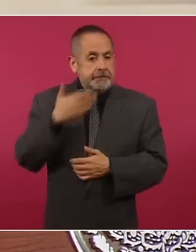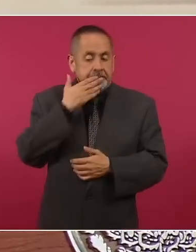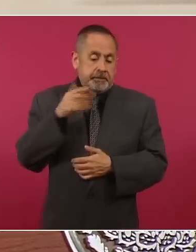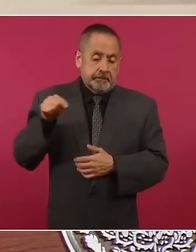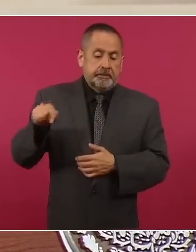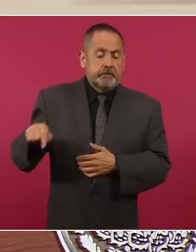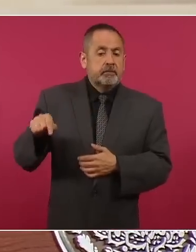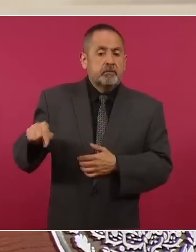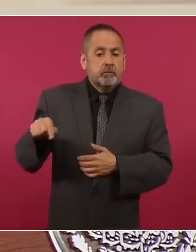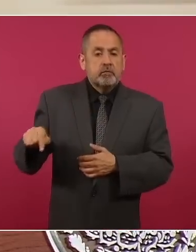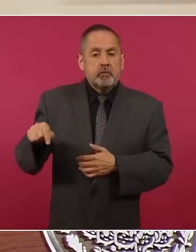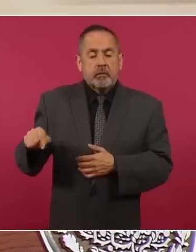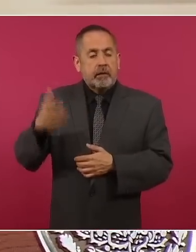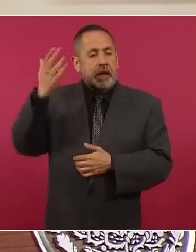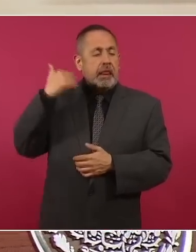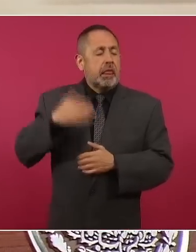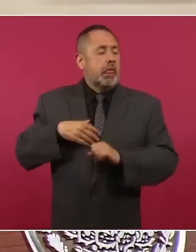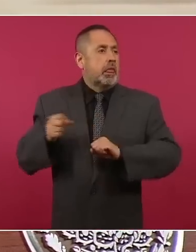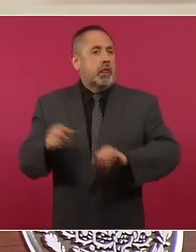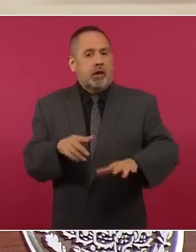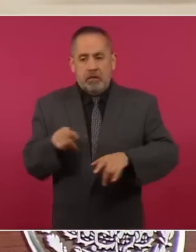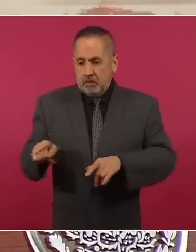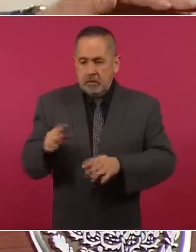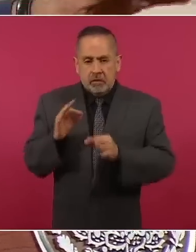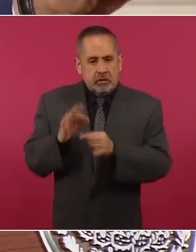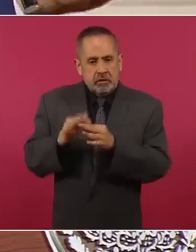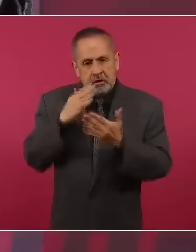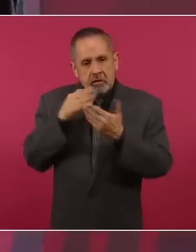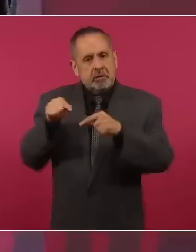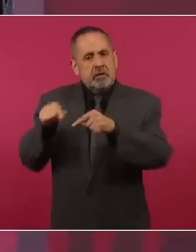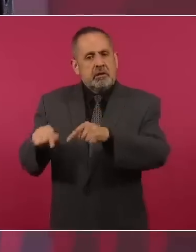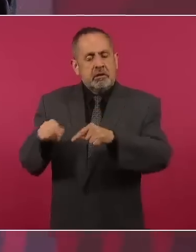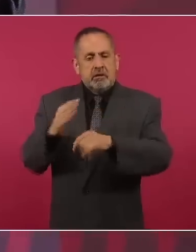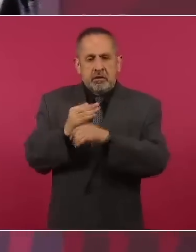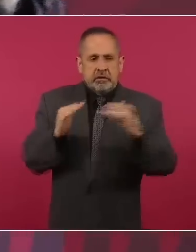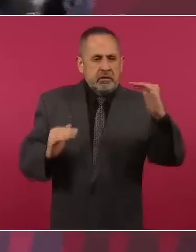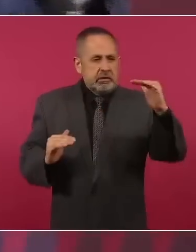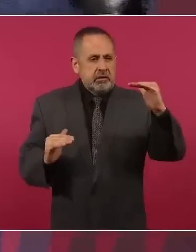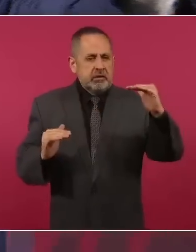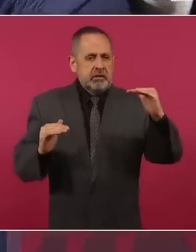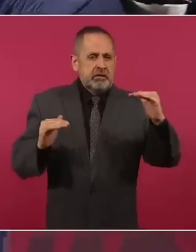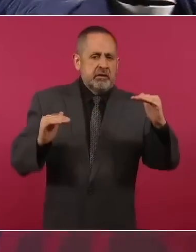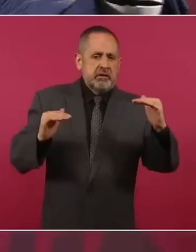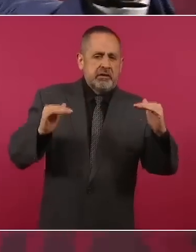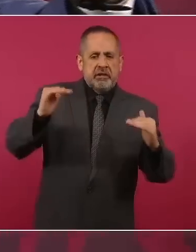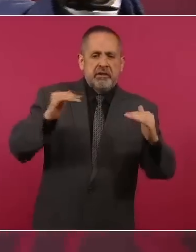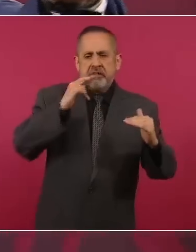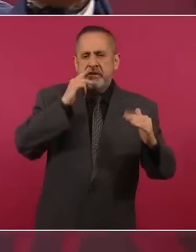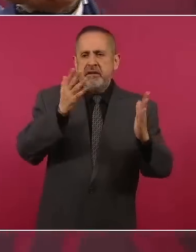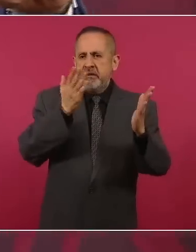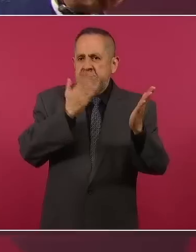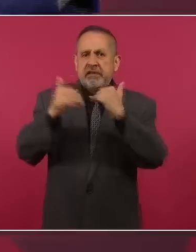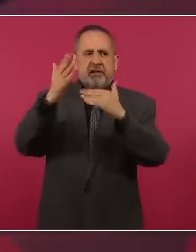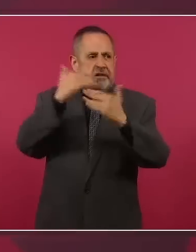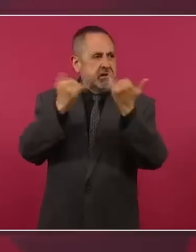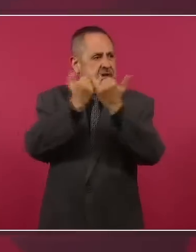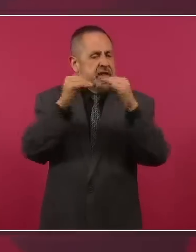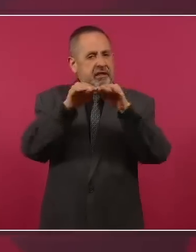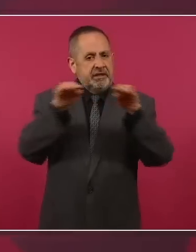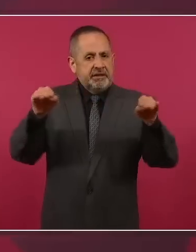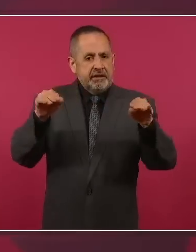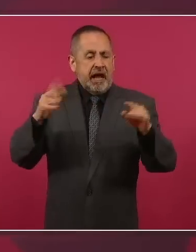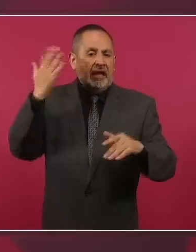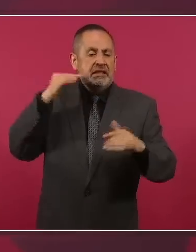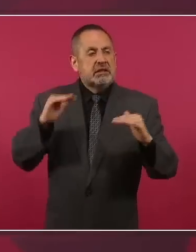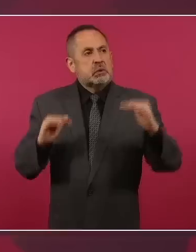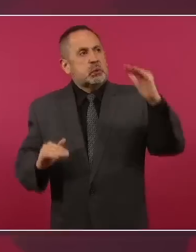marginado y se está equilibrando el desarrollo. Antes era